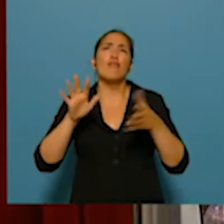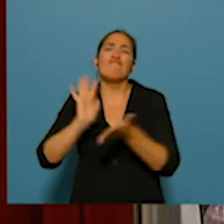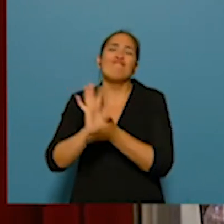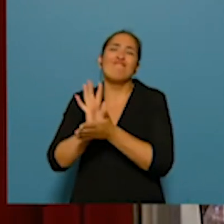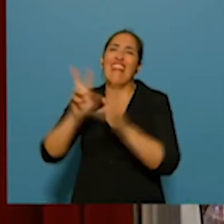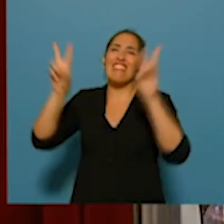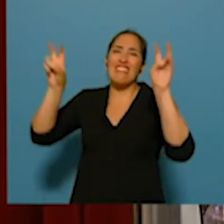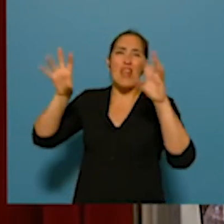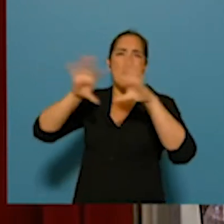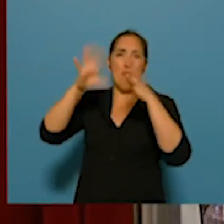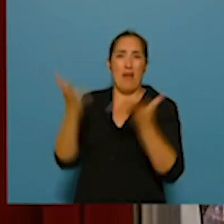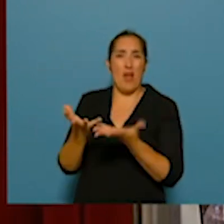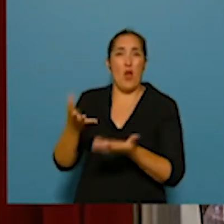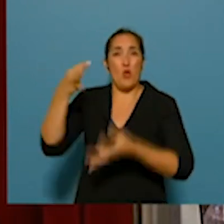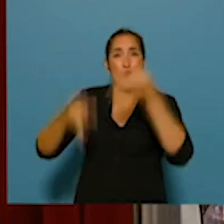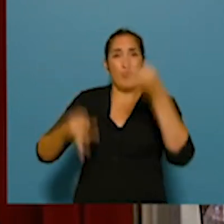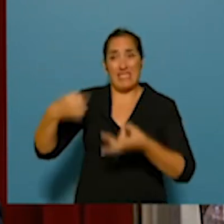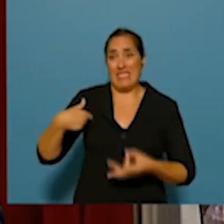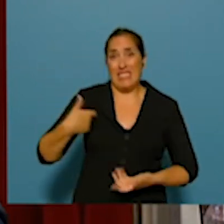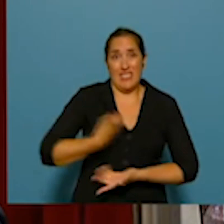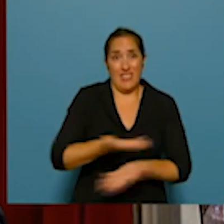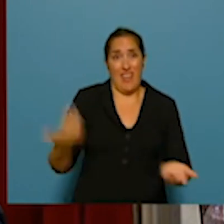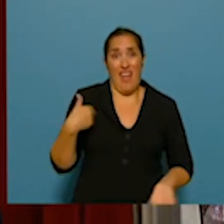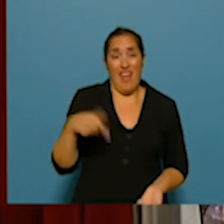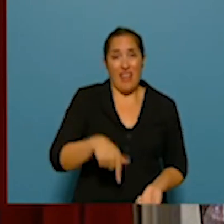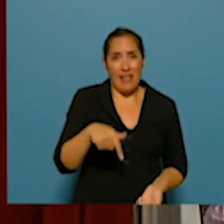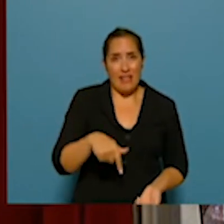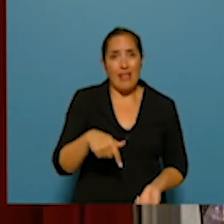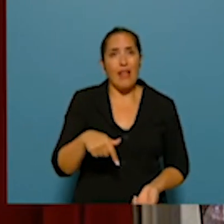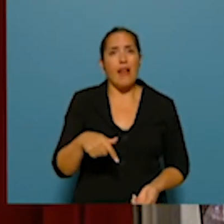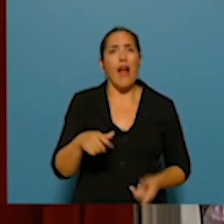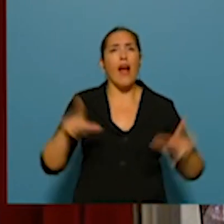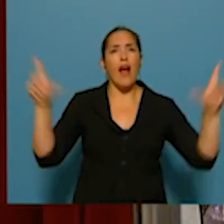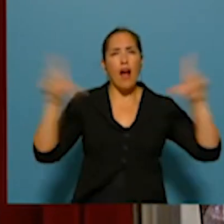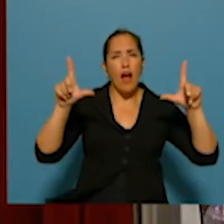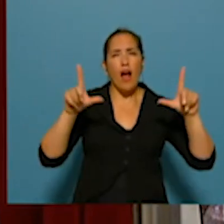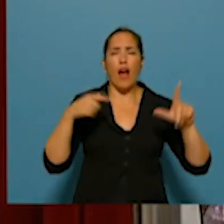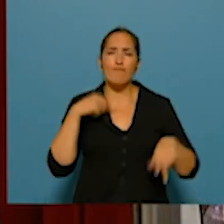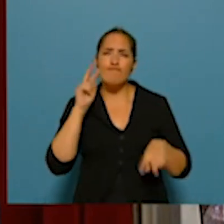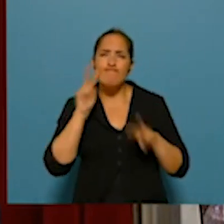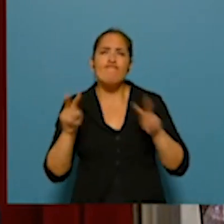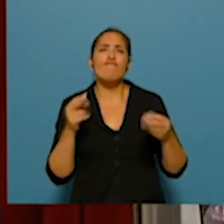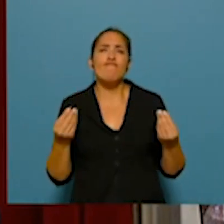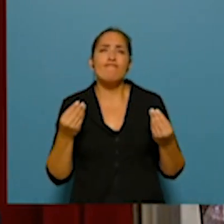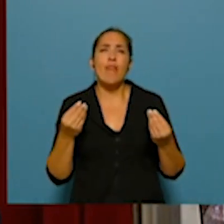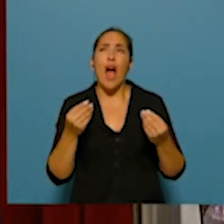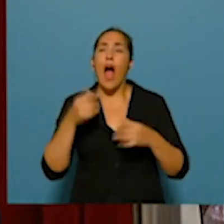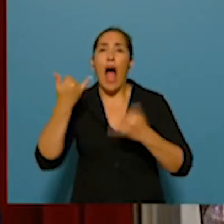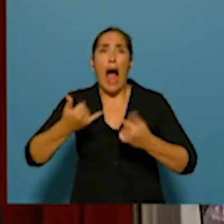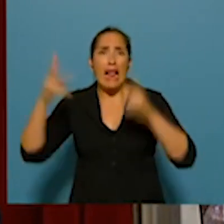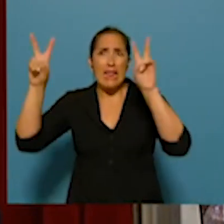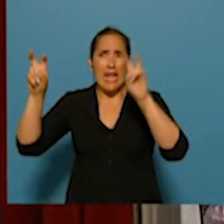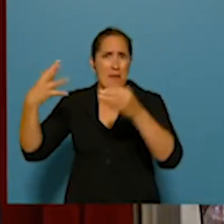y de nuestra sociedad y que de modo muy cuidadoso los grandes medios de comunicación ocultan.